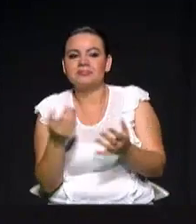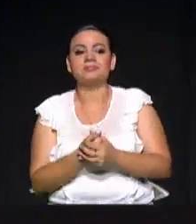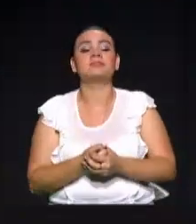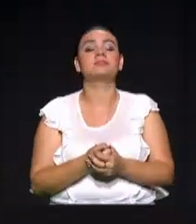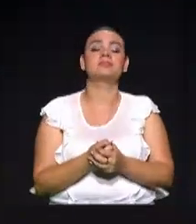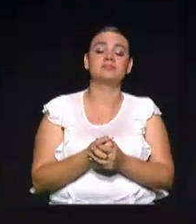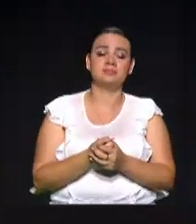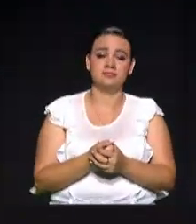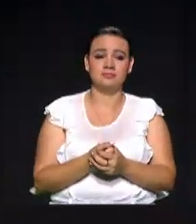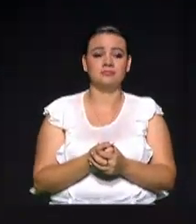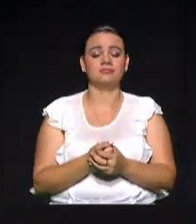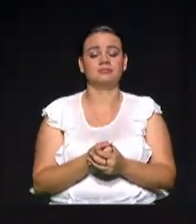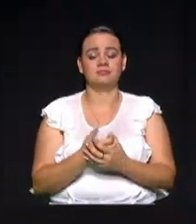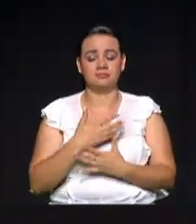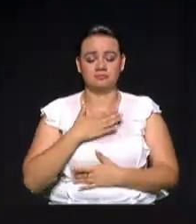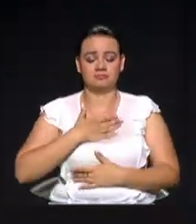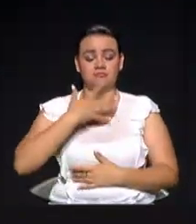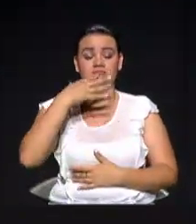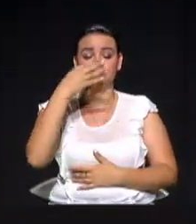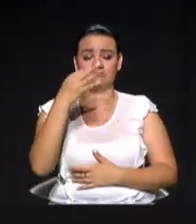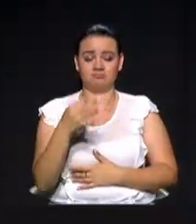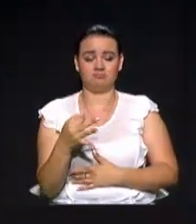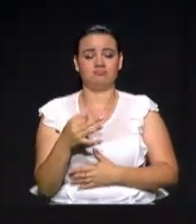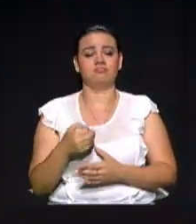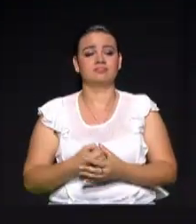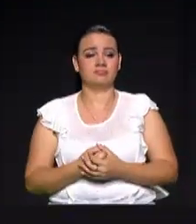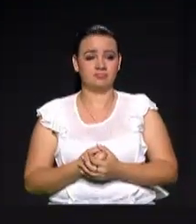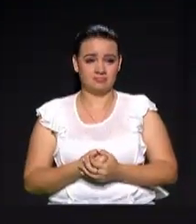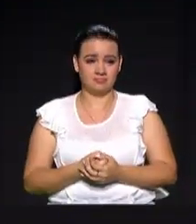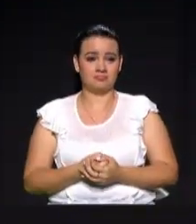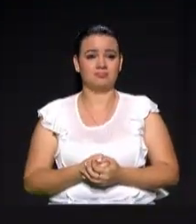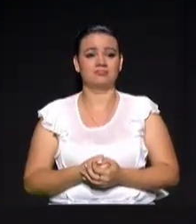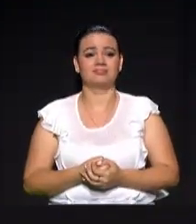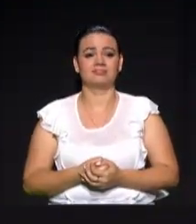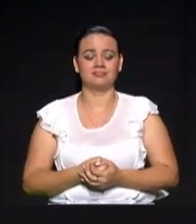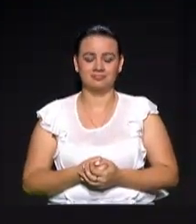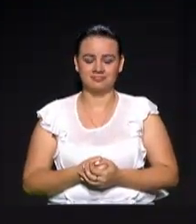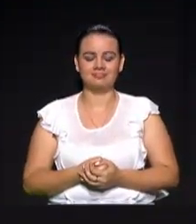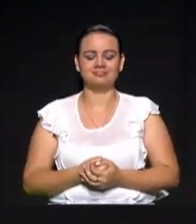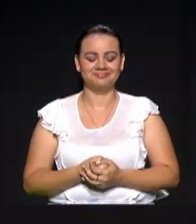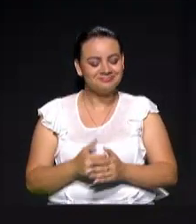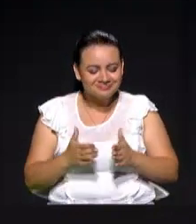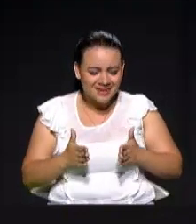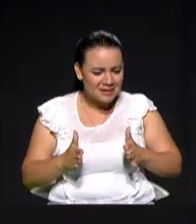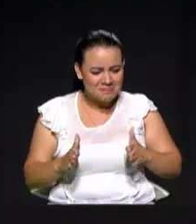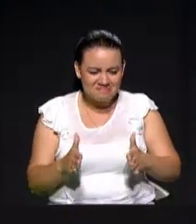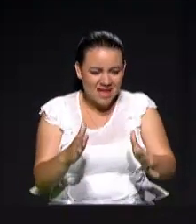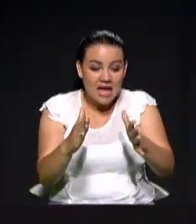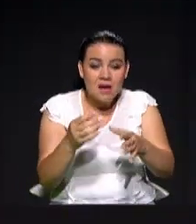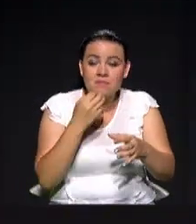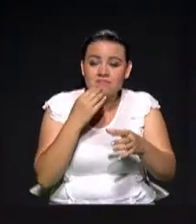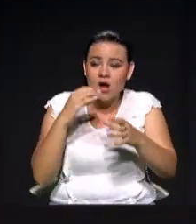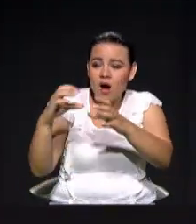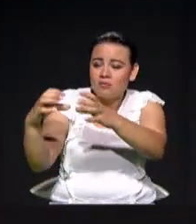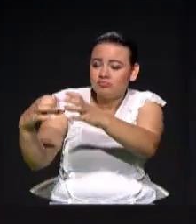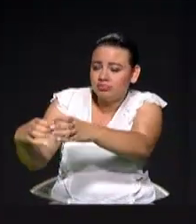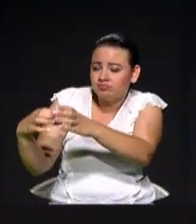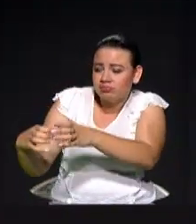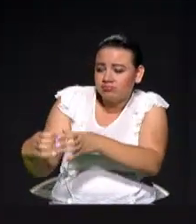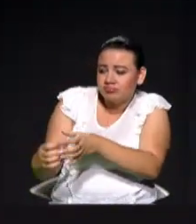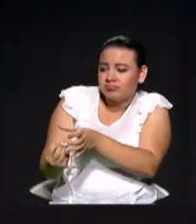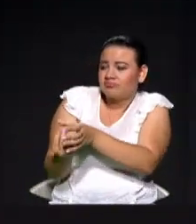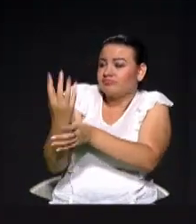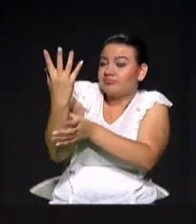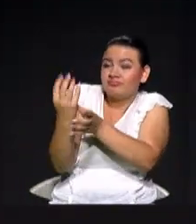estoy seguro, que no voy a poner más materas en las vías. Si las voy a poner es para que sembremos la